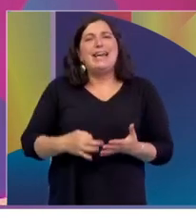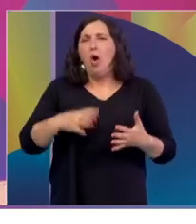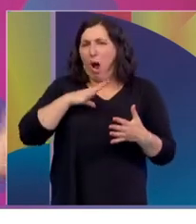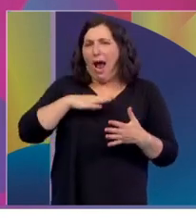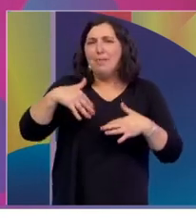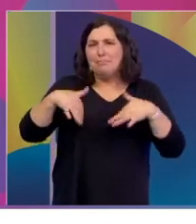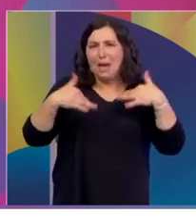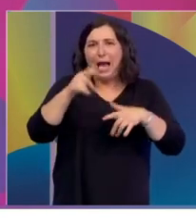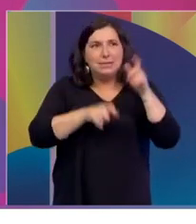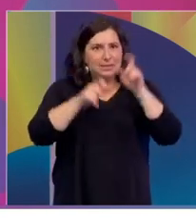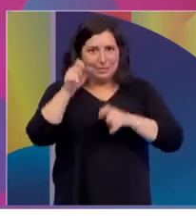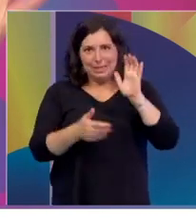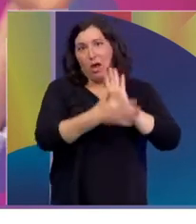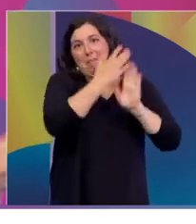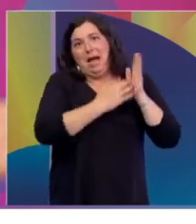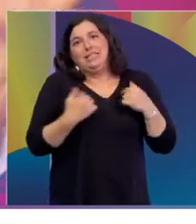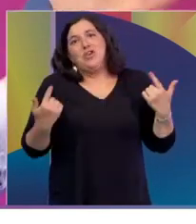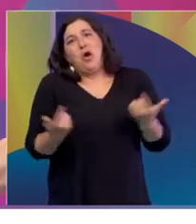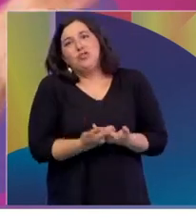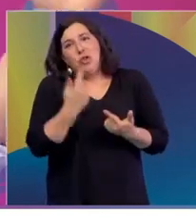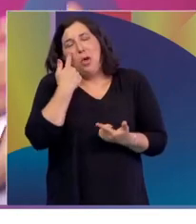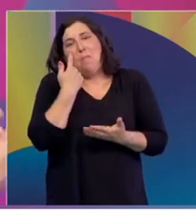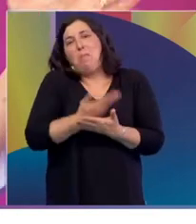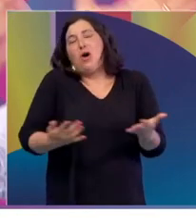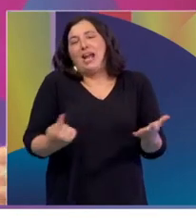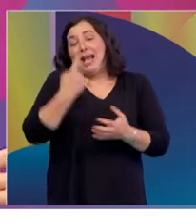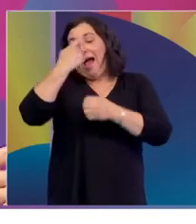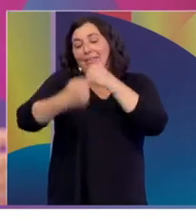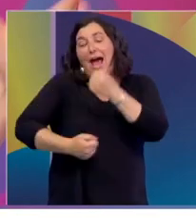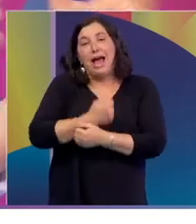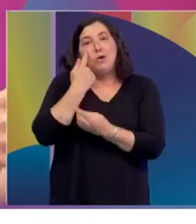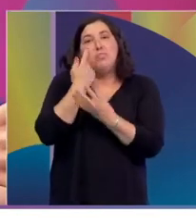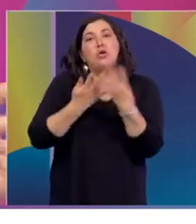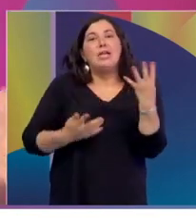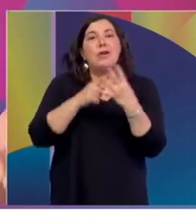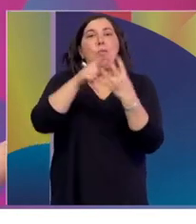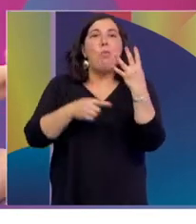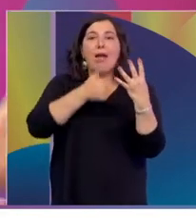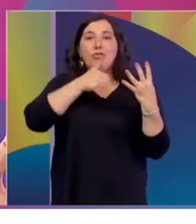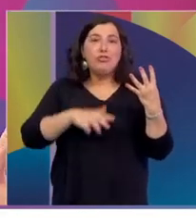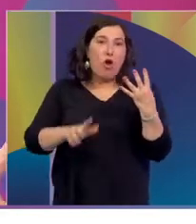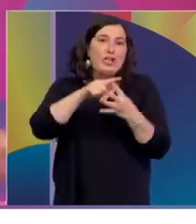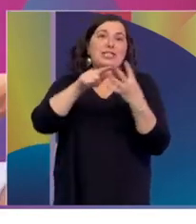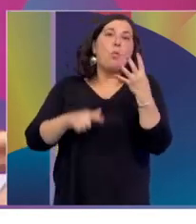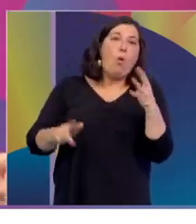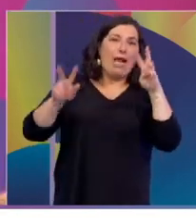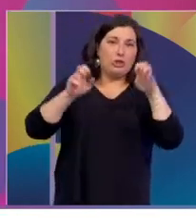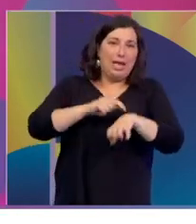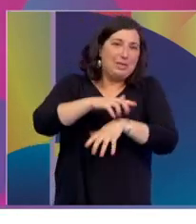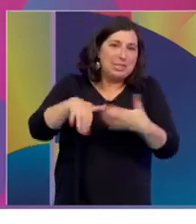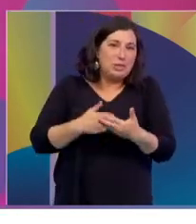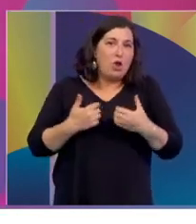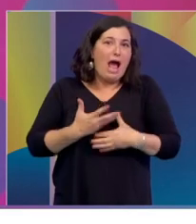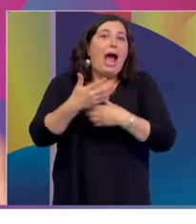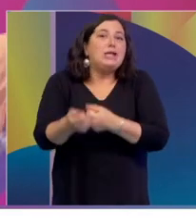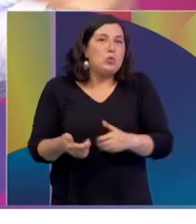duda en todo el país. Nosotros lo que podemos aportar es año a año reconocer y visibilizar cuatro historias, cuatro temas, ayudarlos como podemos a potenciarse, pero